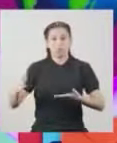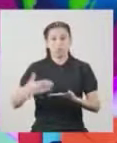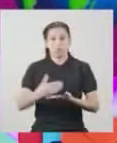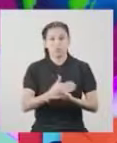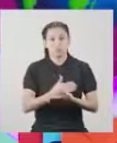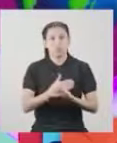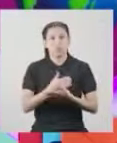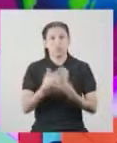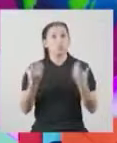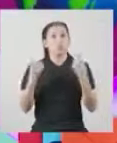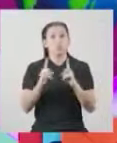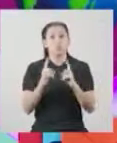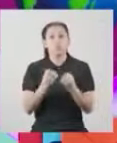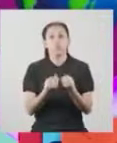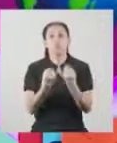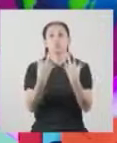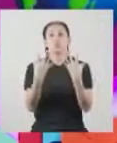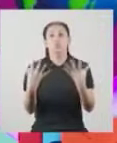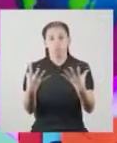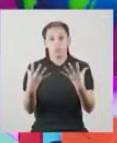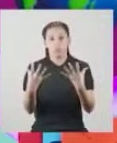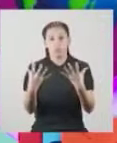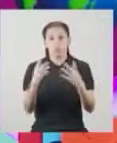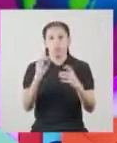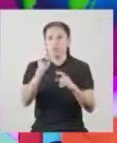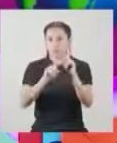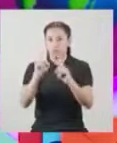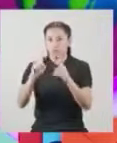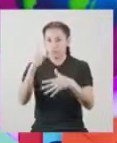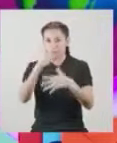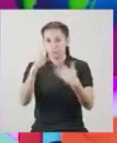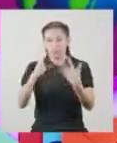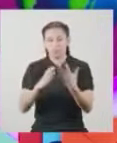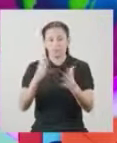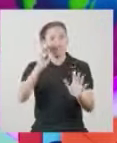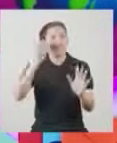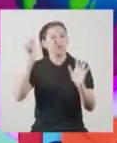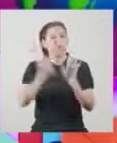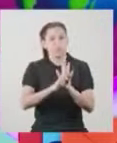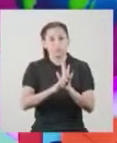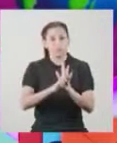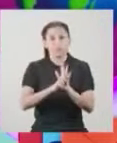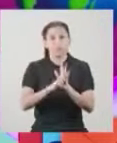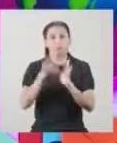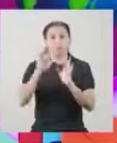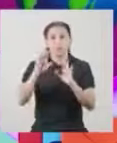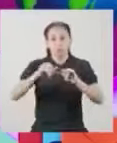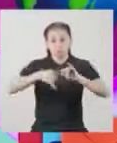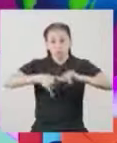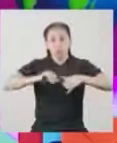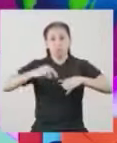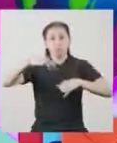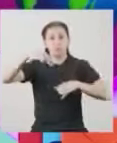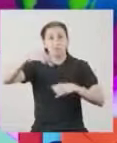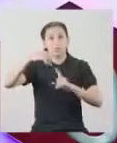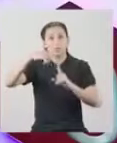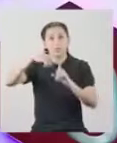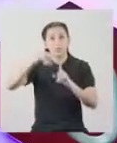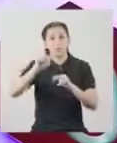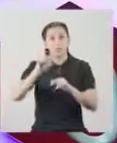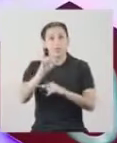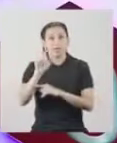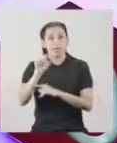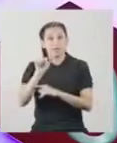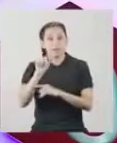crianza o cuidado Es la cuantificación de algunas de las características Por ejemplo, su talla o masa?